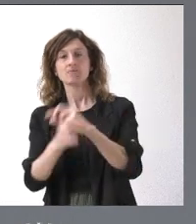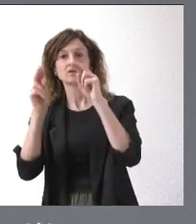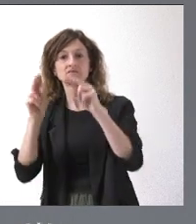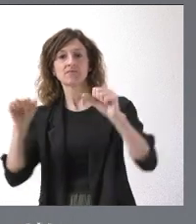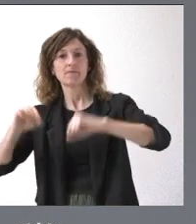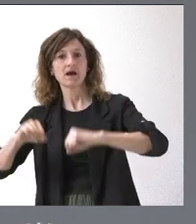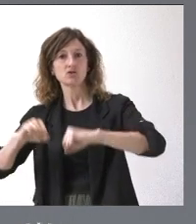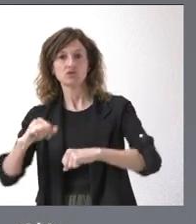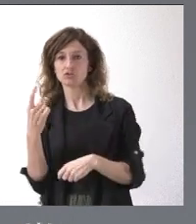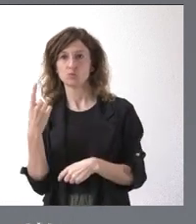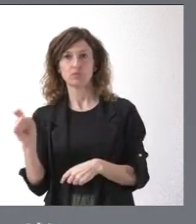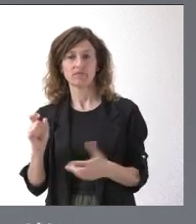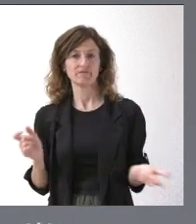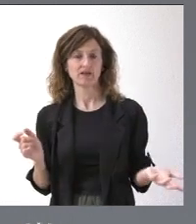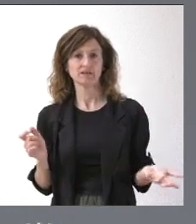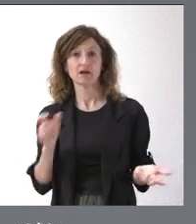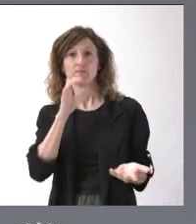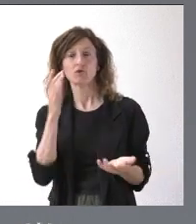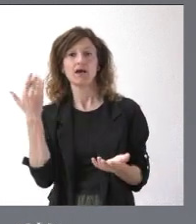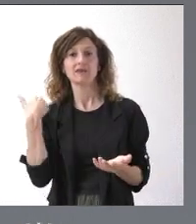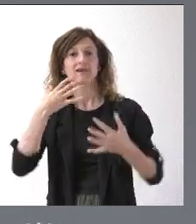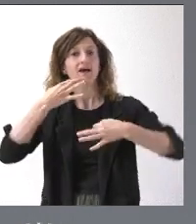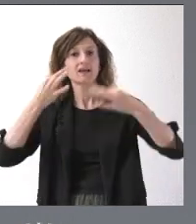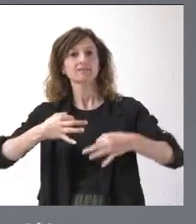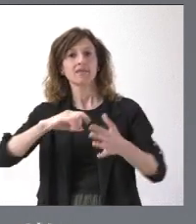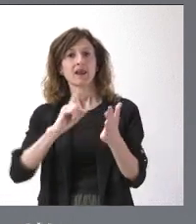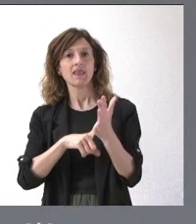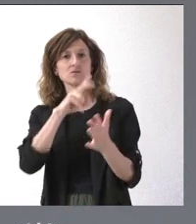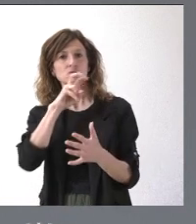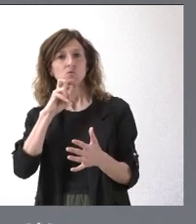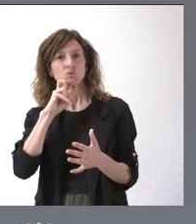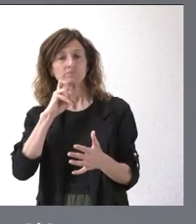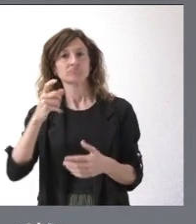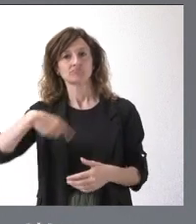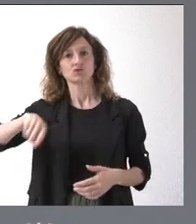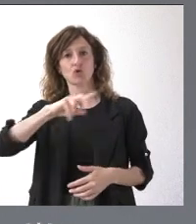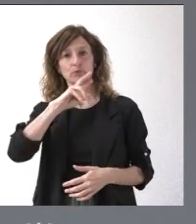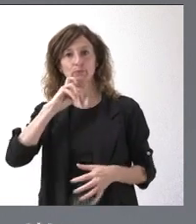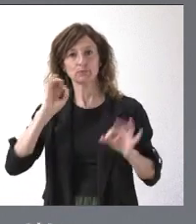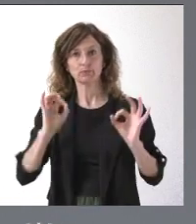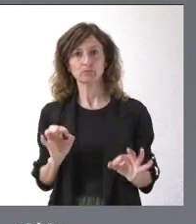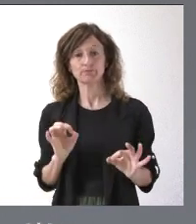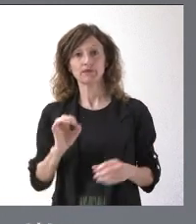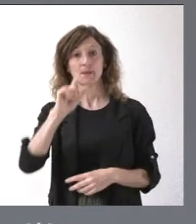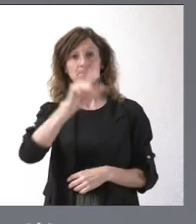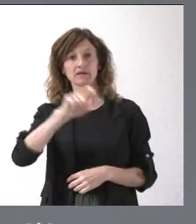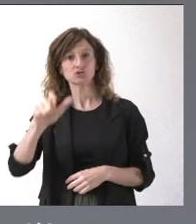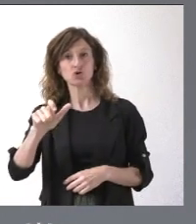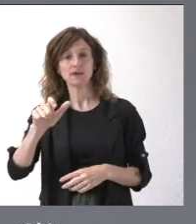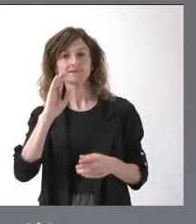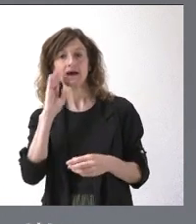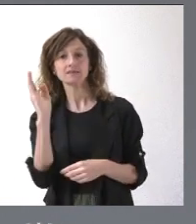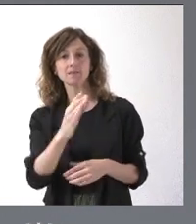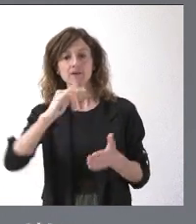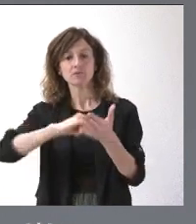mayores, por ejemplo. Eso es lo que hay que garantizar por ley y eso es lo que estamos garantizando, que esas personas a través de